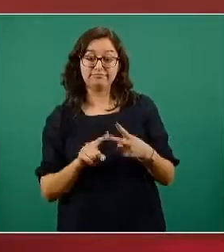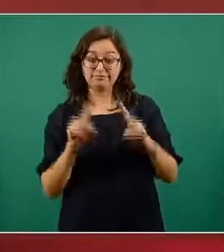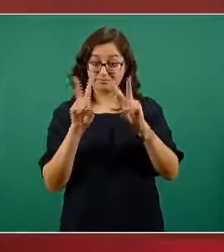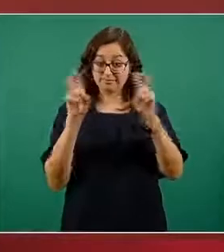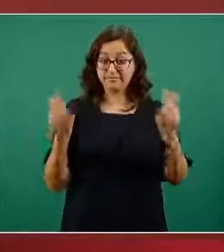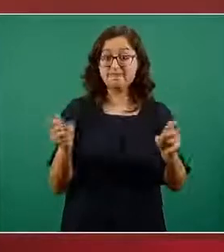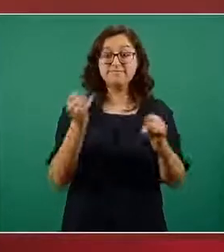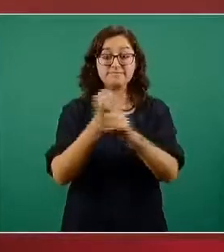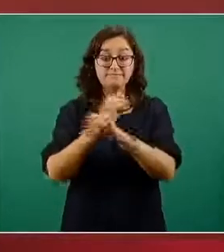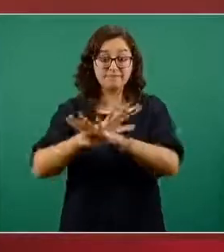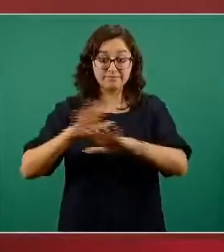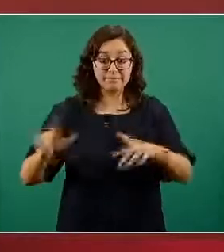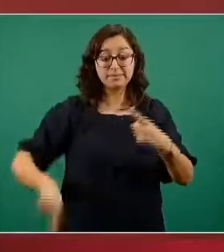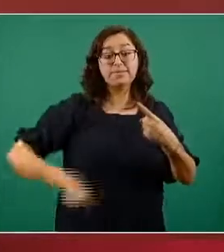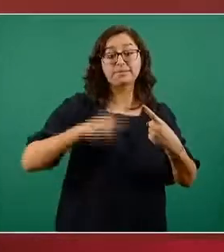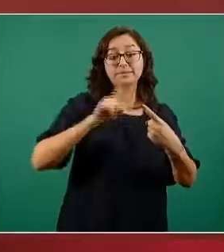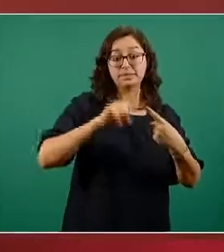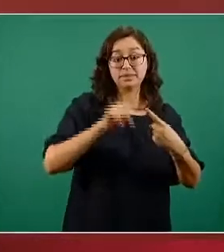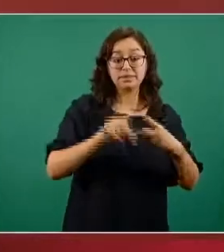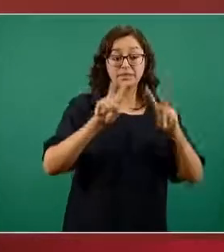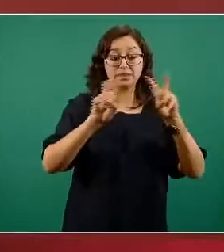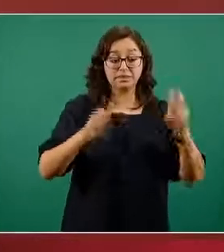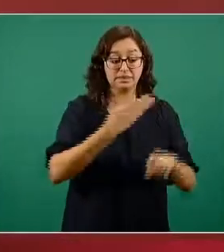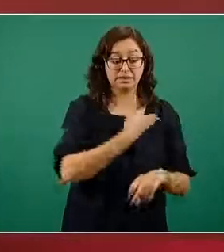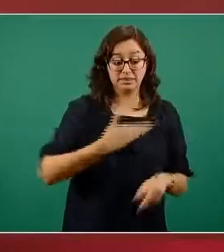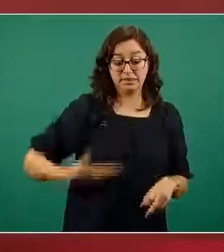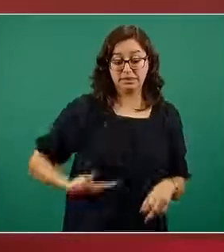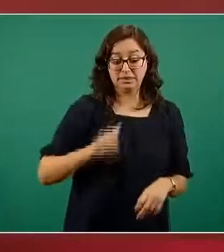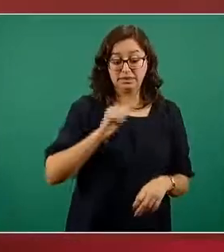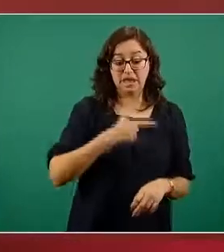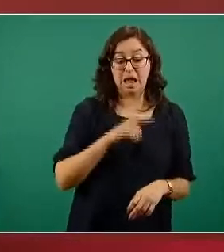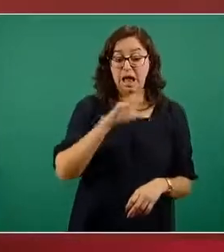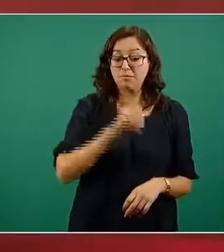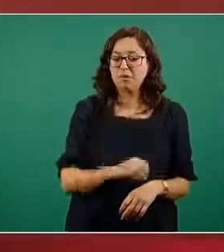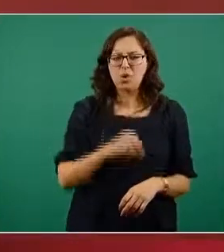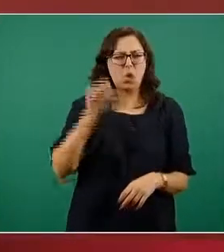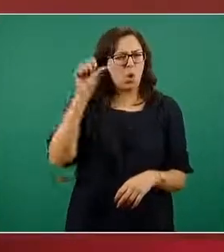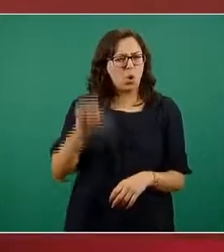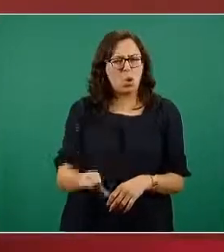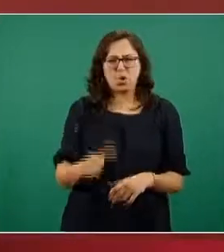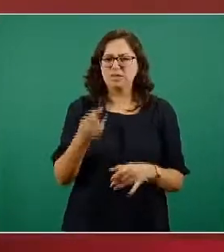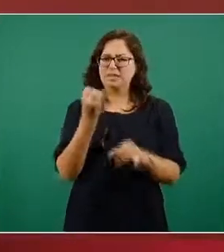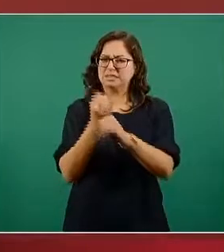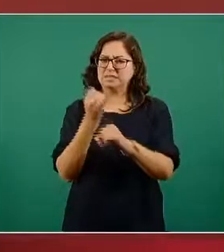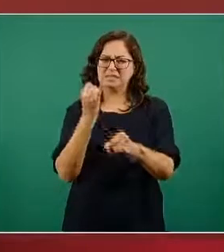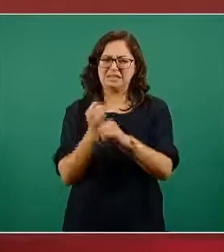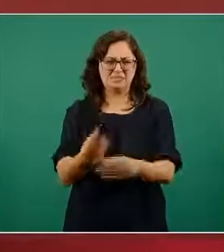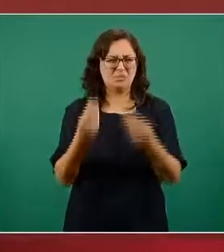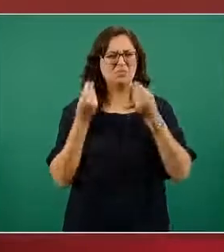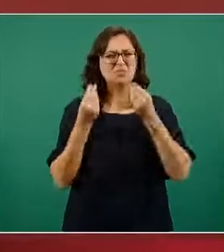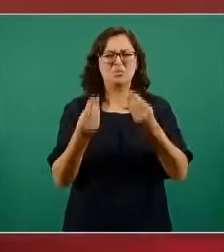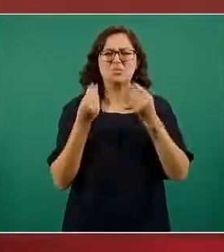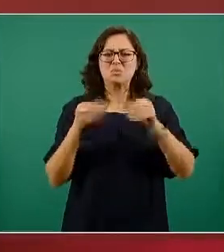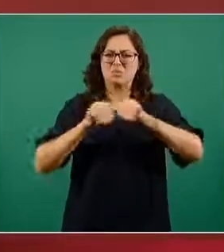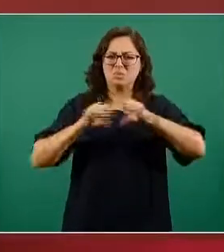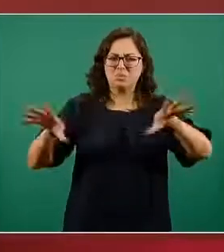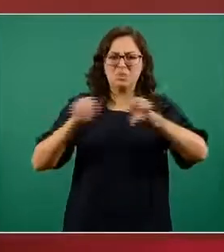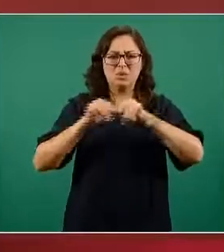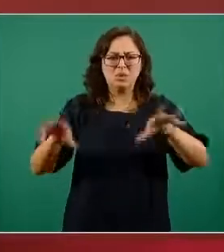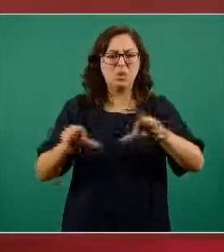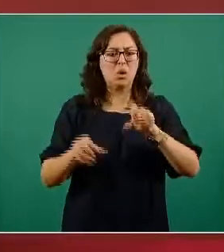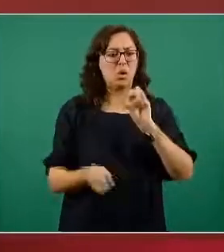precisamente con la salud del presidente López Obrador estuvieron circulando en redes sociales particularmente en Whatsapp